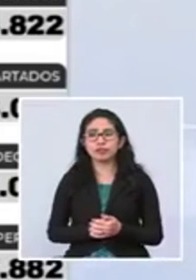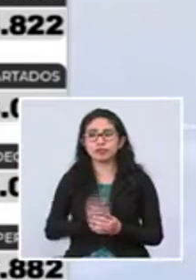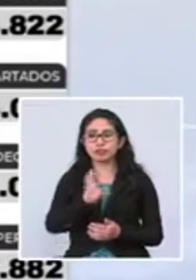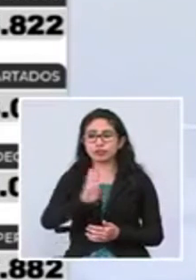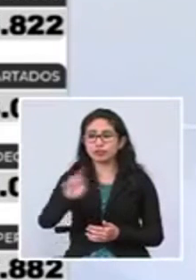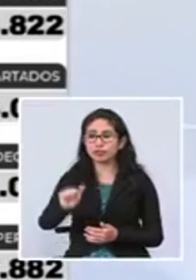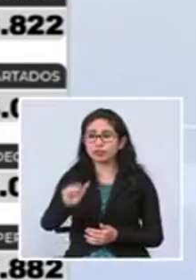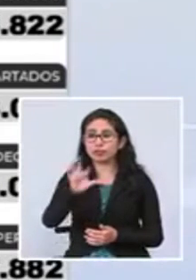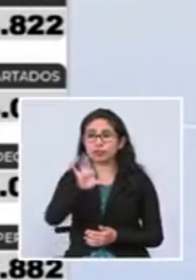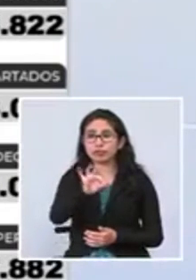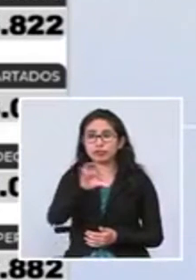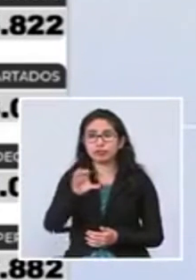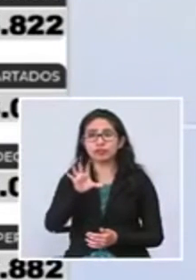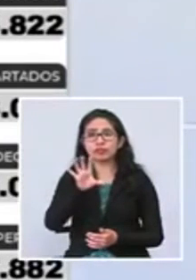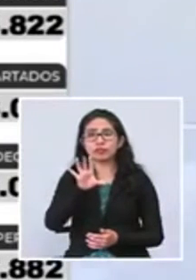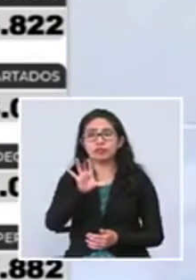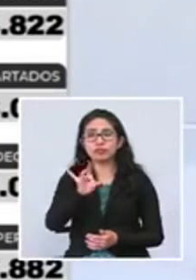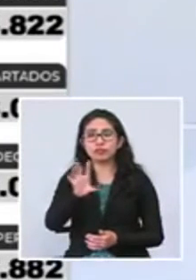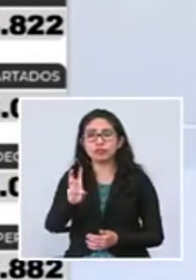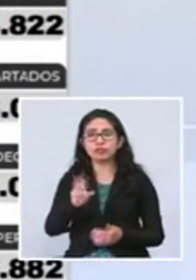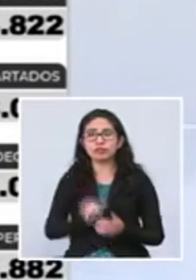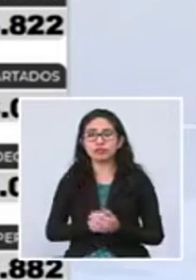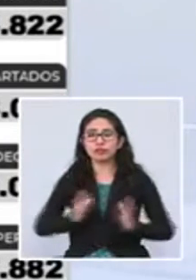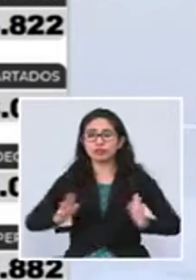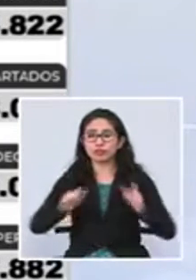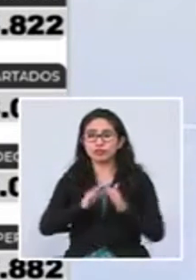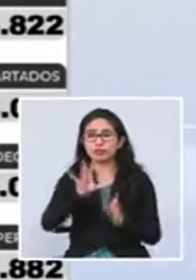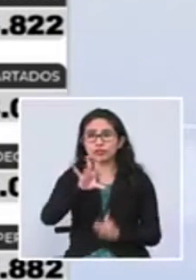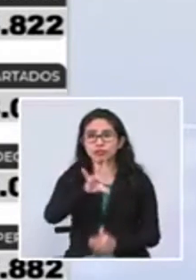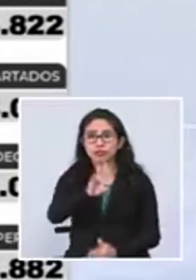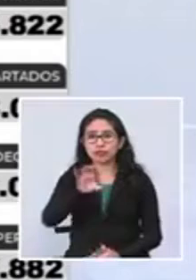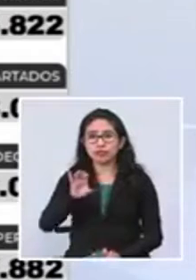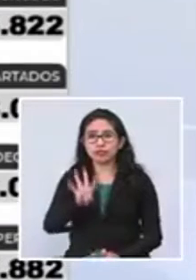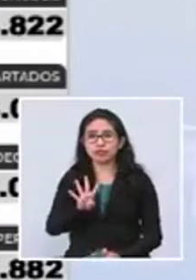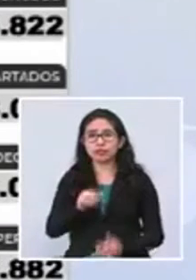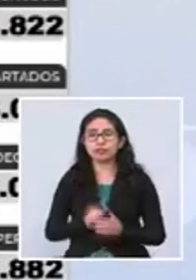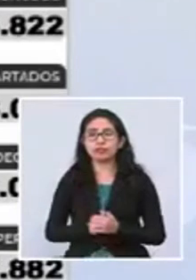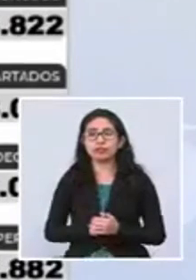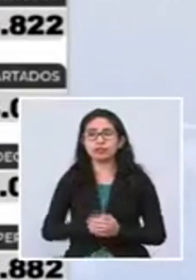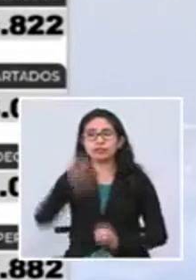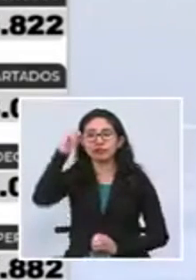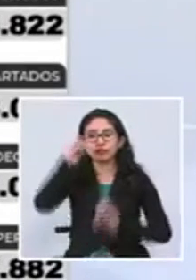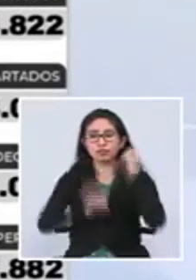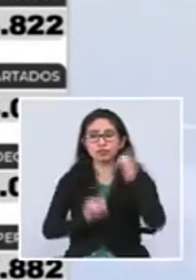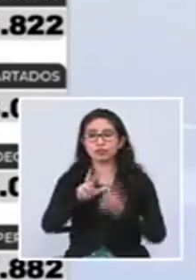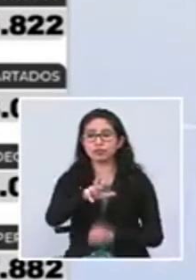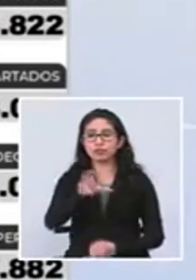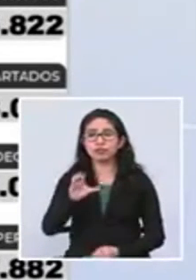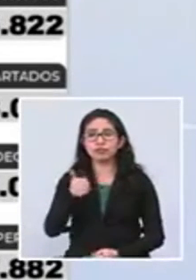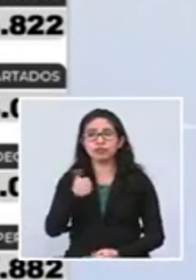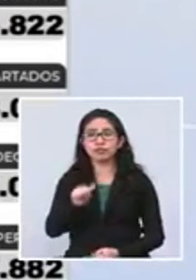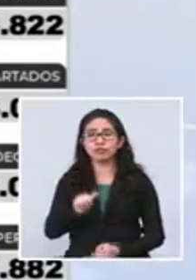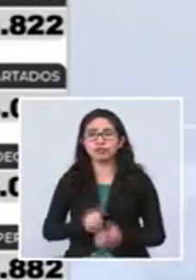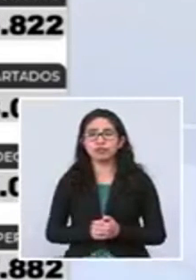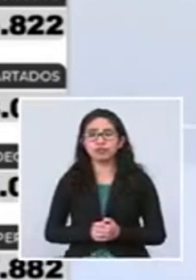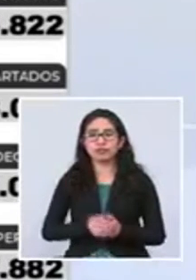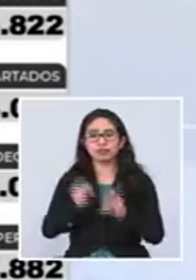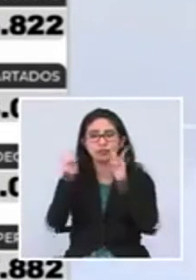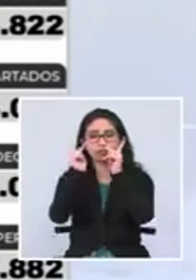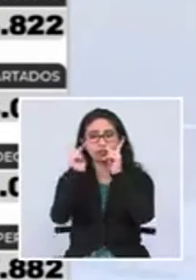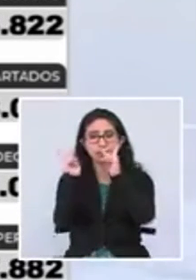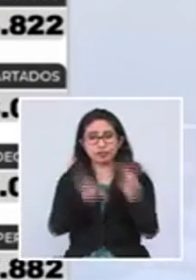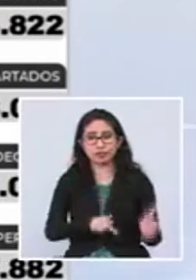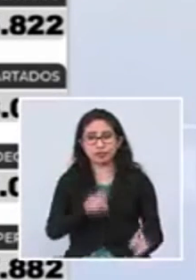Cochabamba, 986, La Paz, 704, Oruro, 310, Pando,